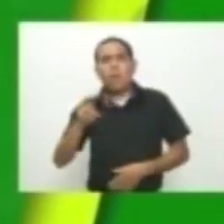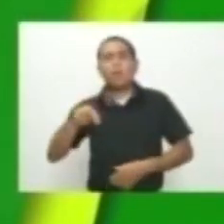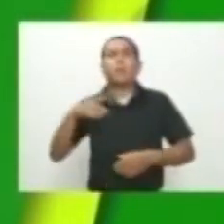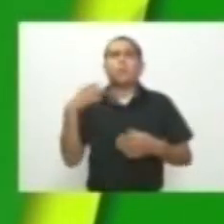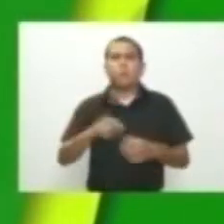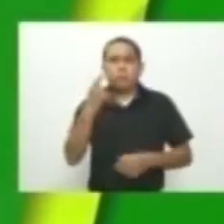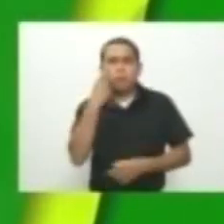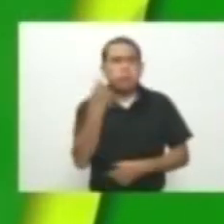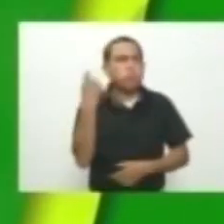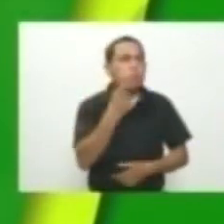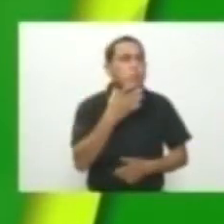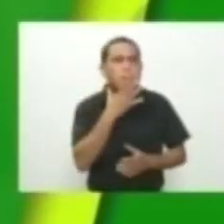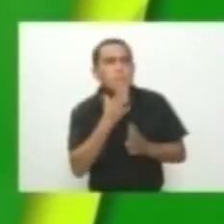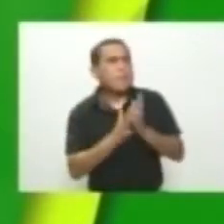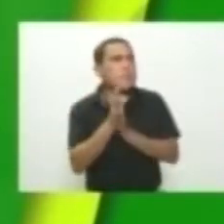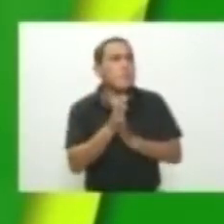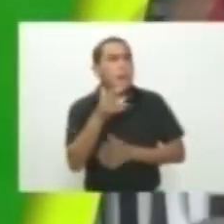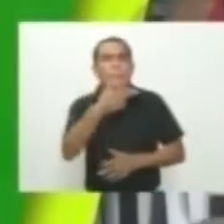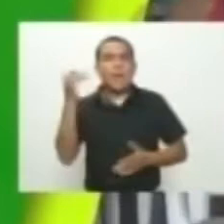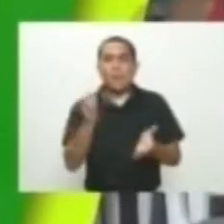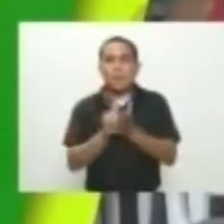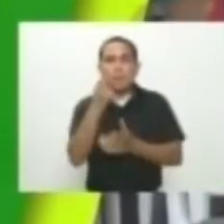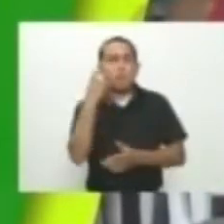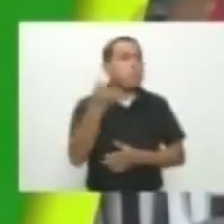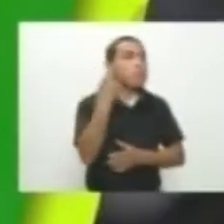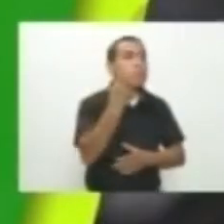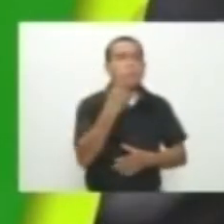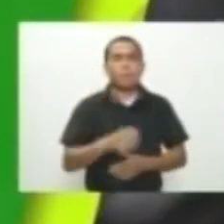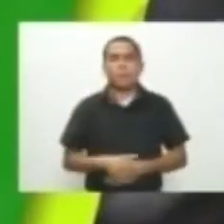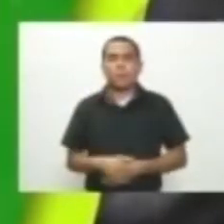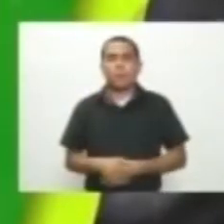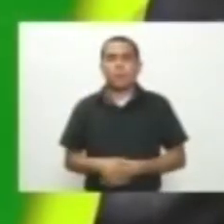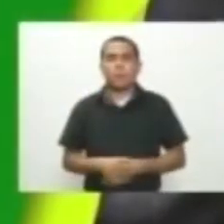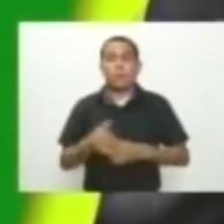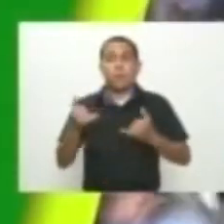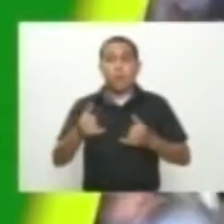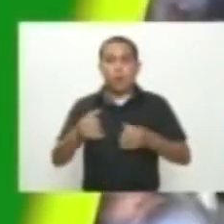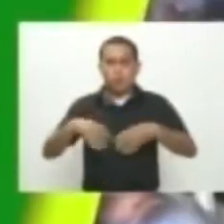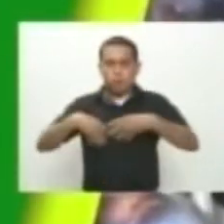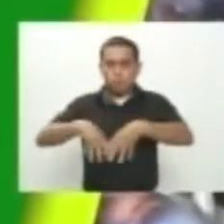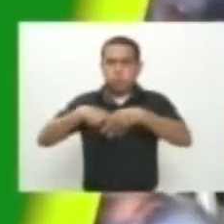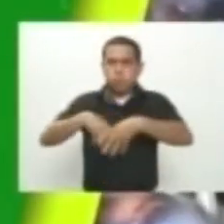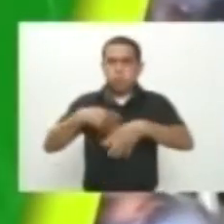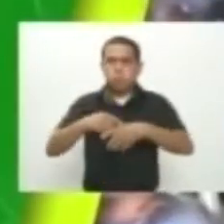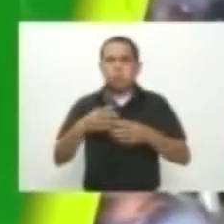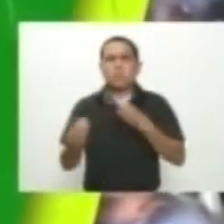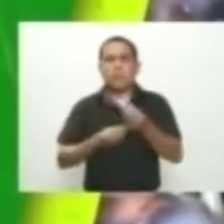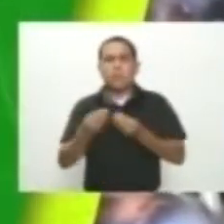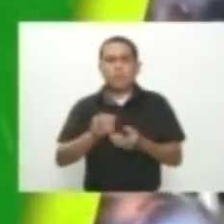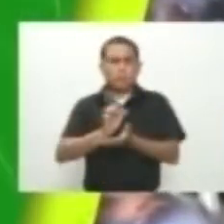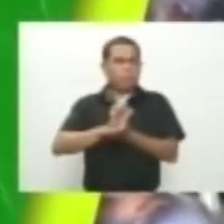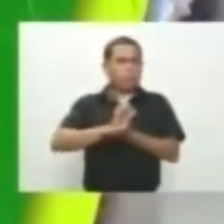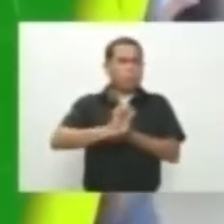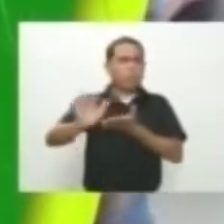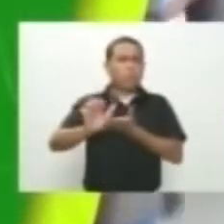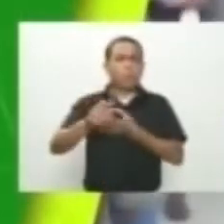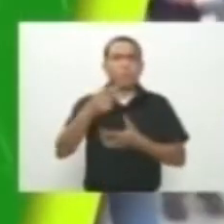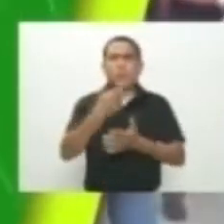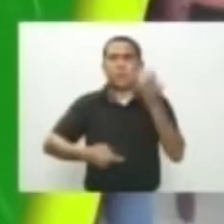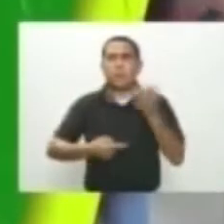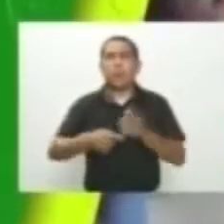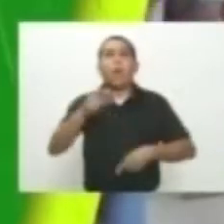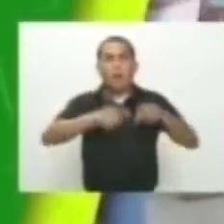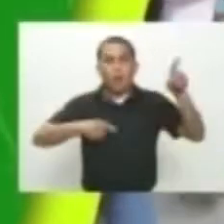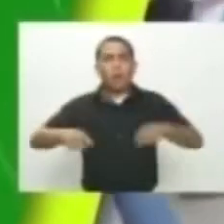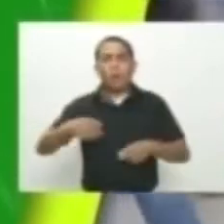del plan pistola y adelanta el Clan del Golfo Dirigentes del Movimiento Ciudadano rechazaron la orden de captura intramural contra los